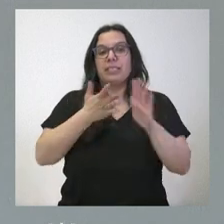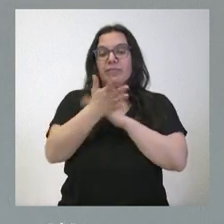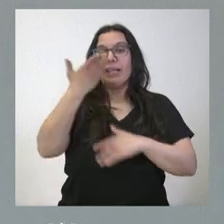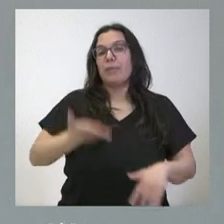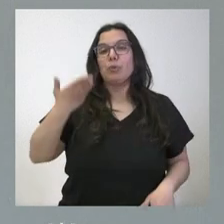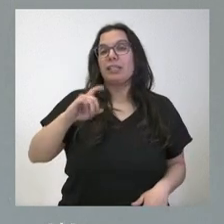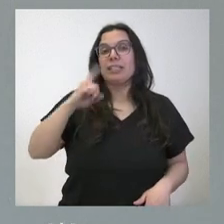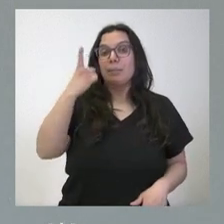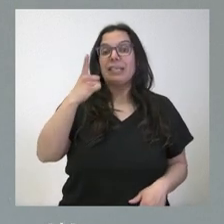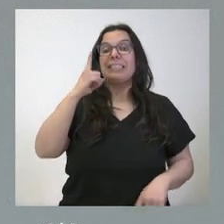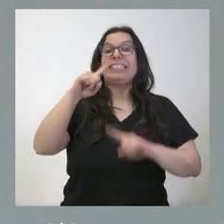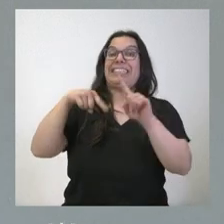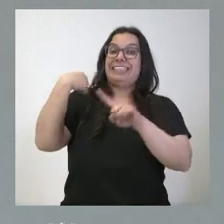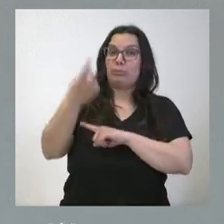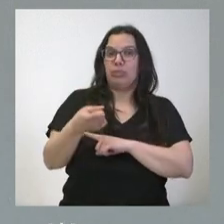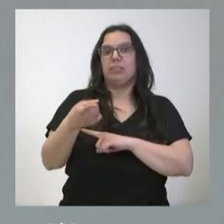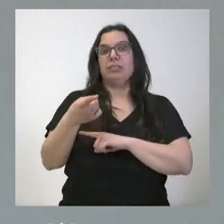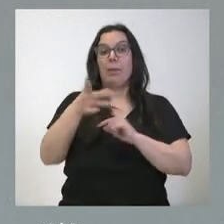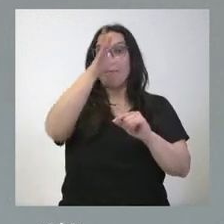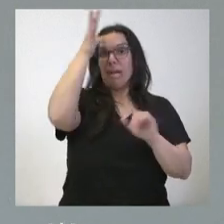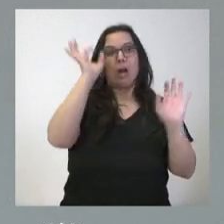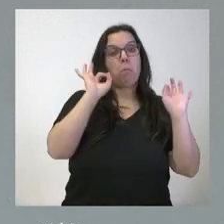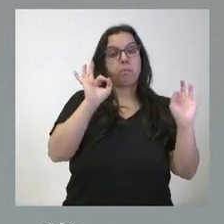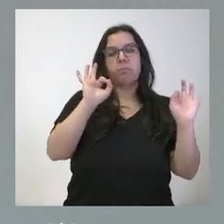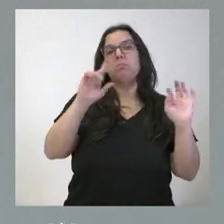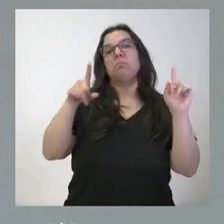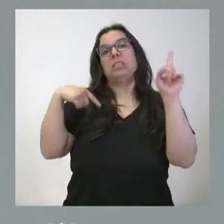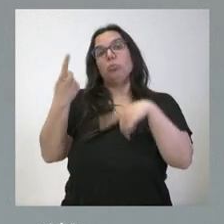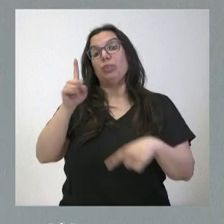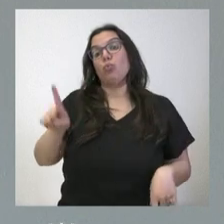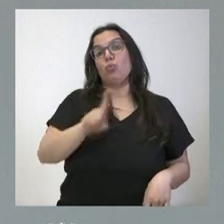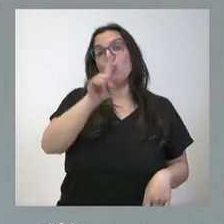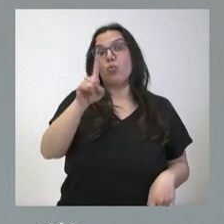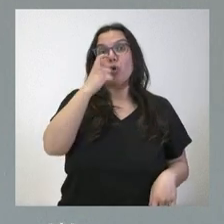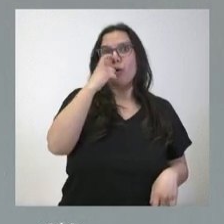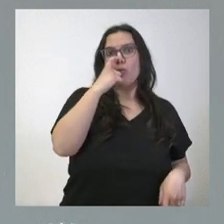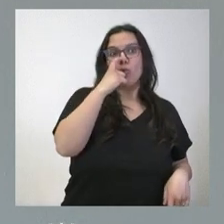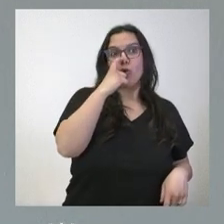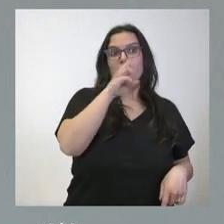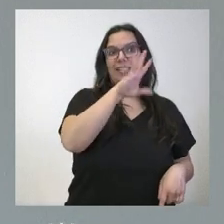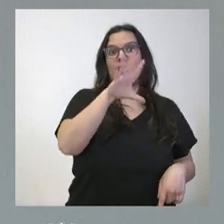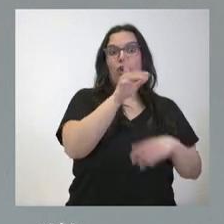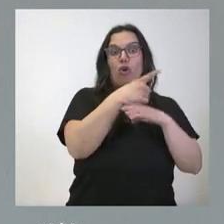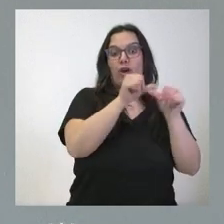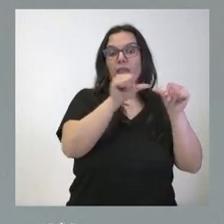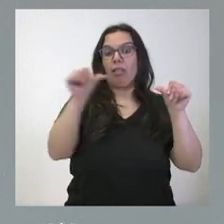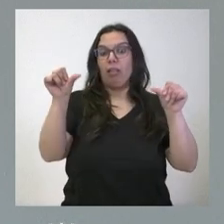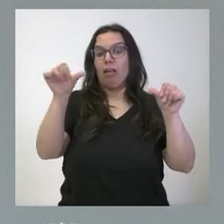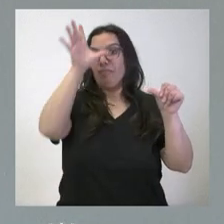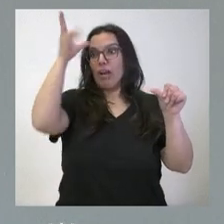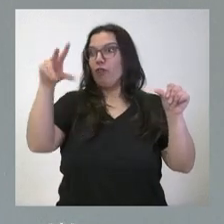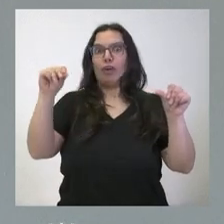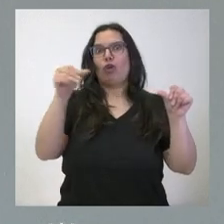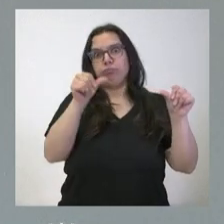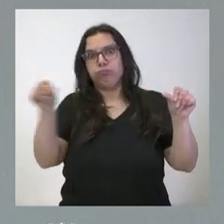mucho es justo la vuelta del verano donde ya desde el 1 de junio será irreversible la jornada de 35 horas y por